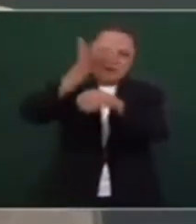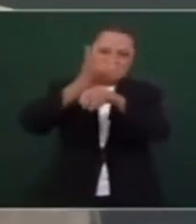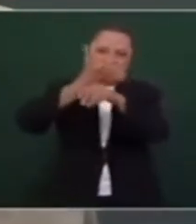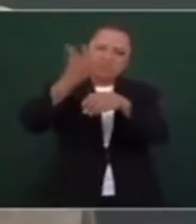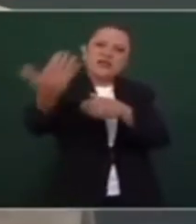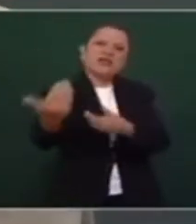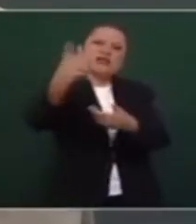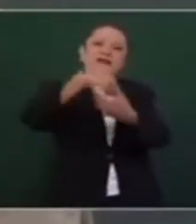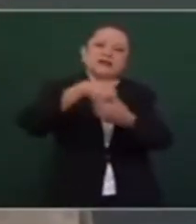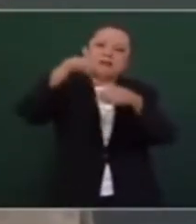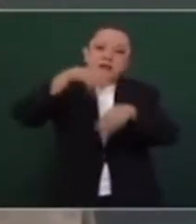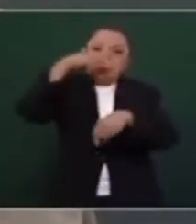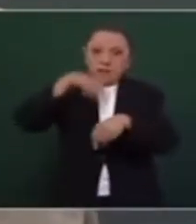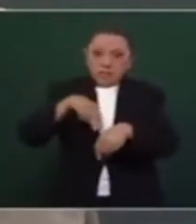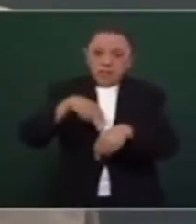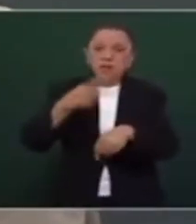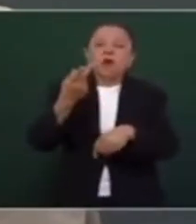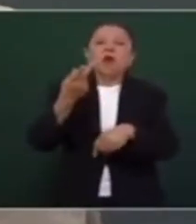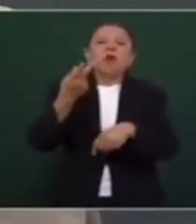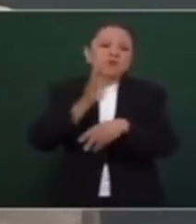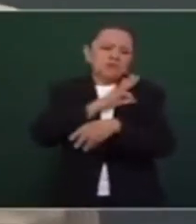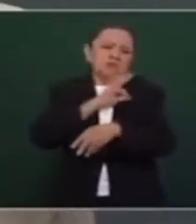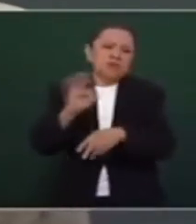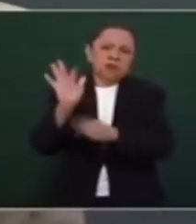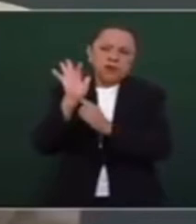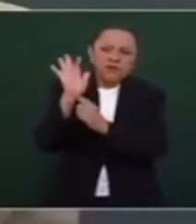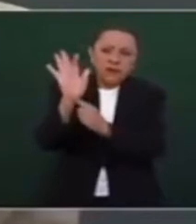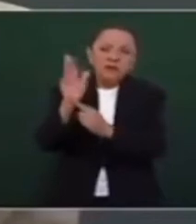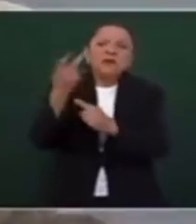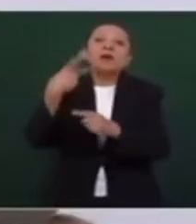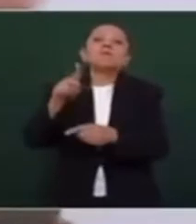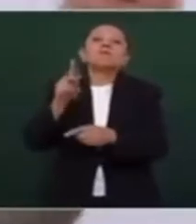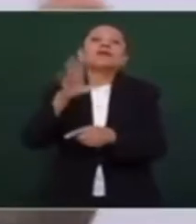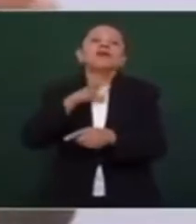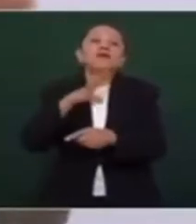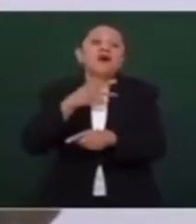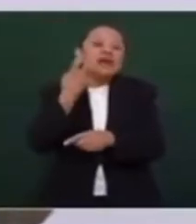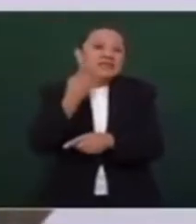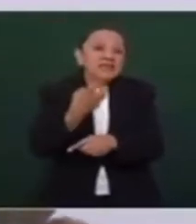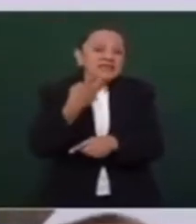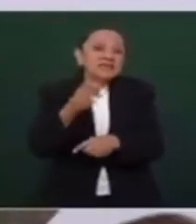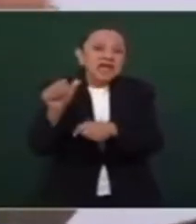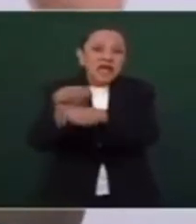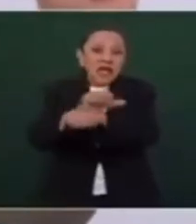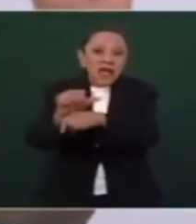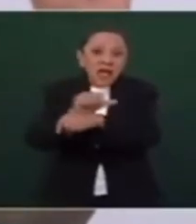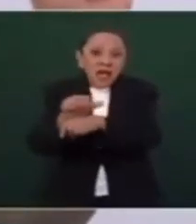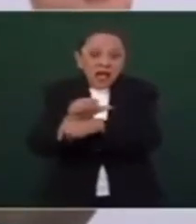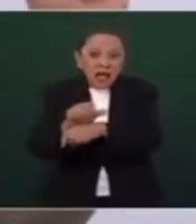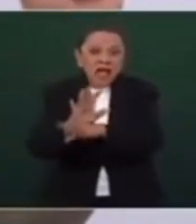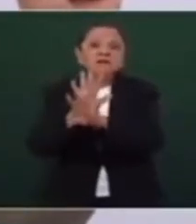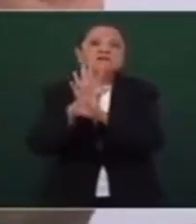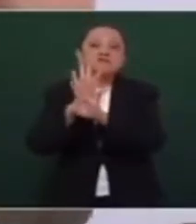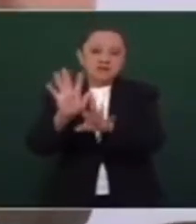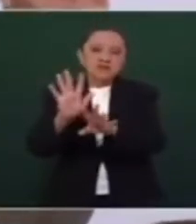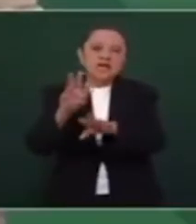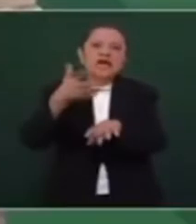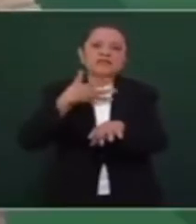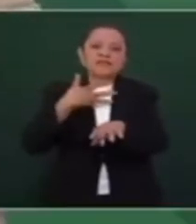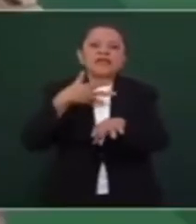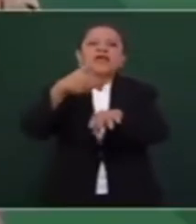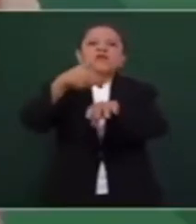petición que, por lo pronto, no podemos resolver, es que autos que están con número, entiendo,